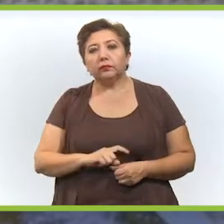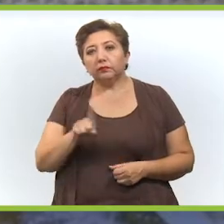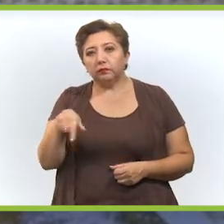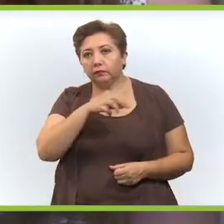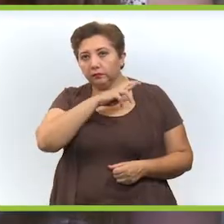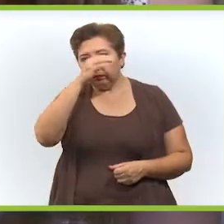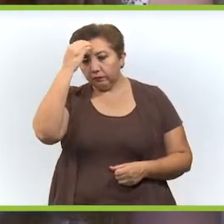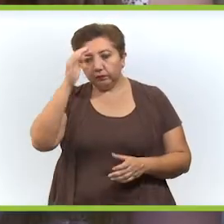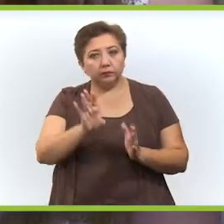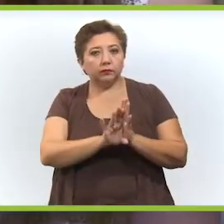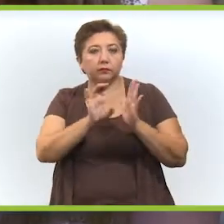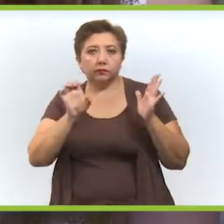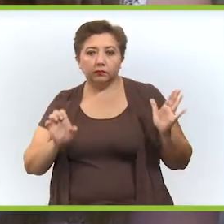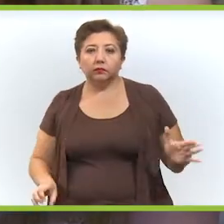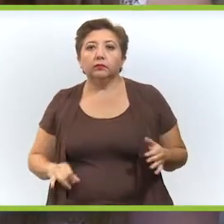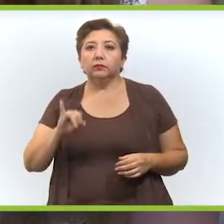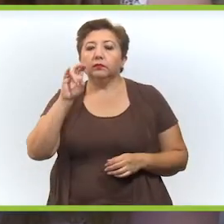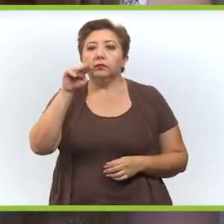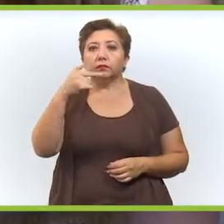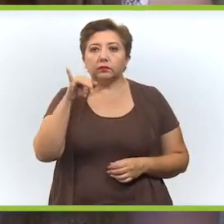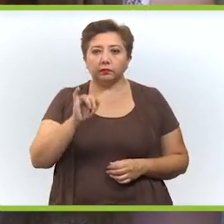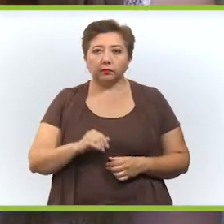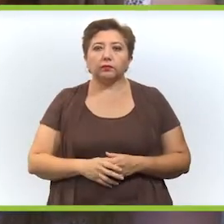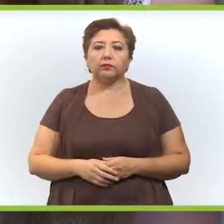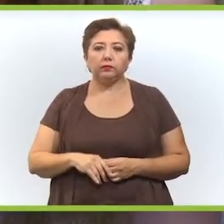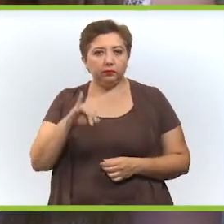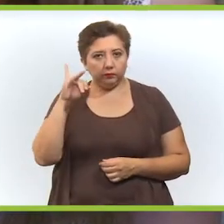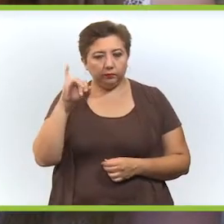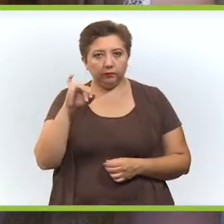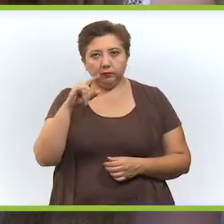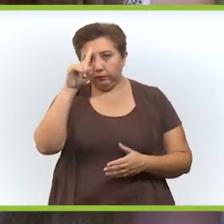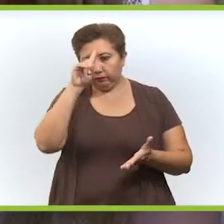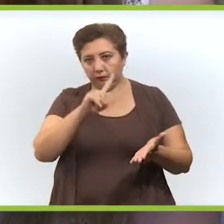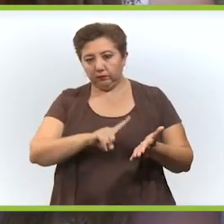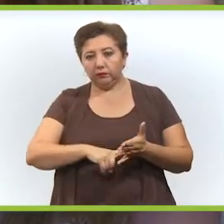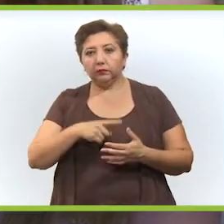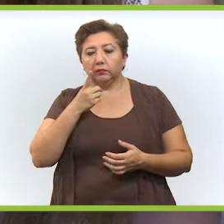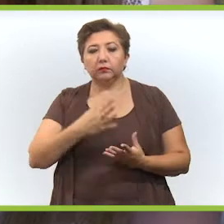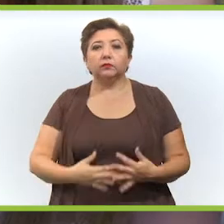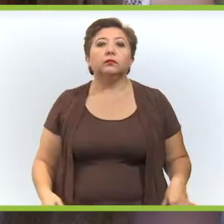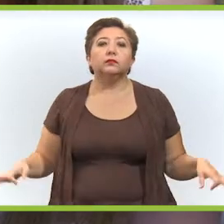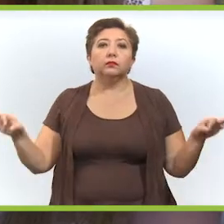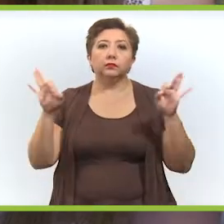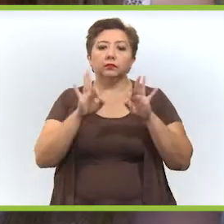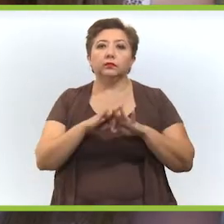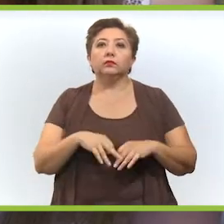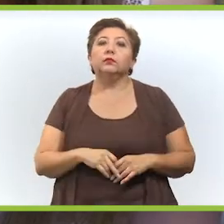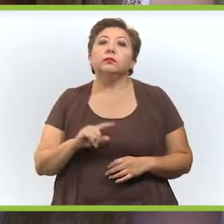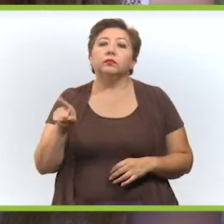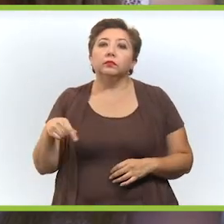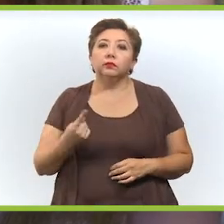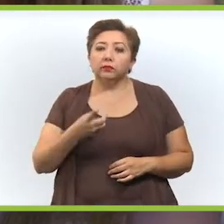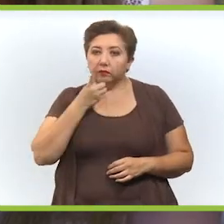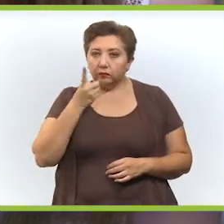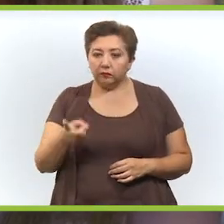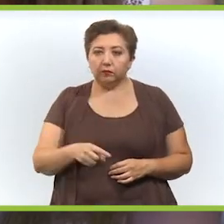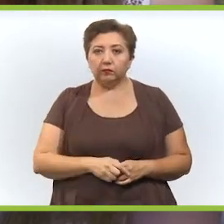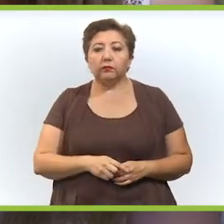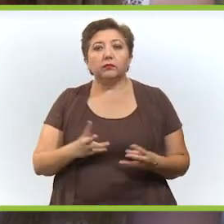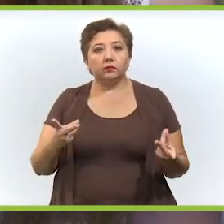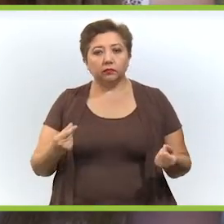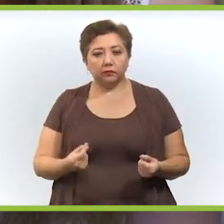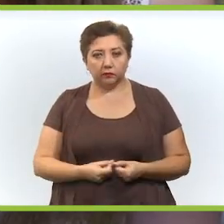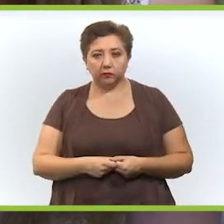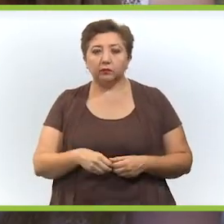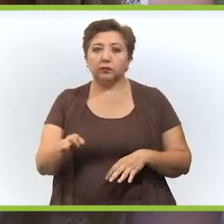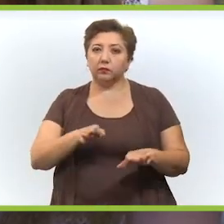por el Inegi. Así es, Libden, creo que parte fundamental de las inversiones que llegan a Yucatán, además de la calidad de la mano de obra de los yucatecos, es también